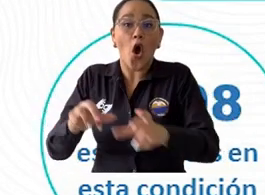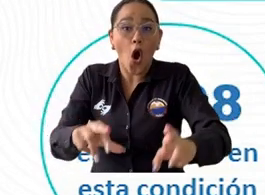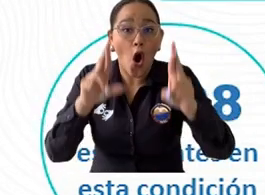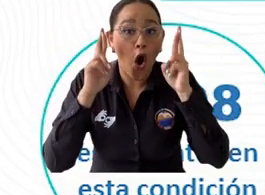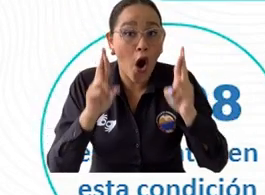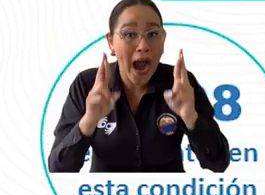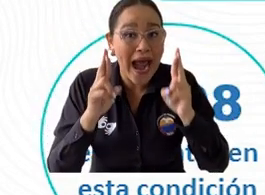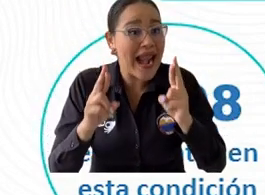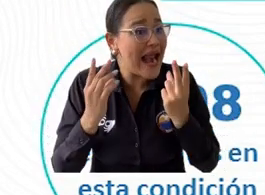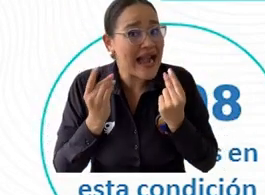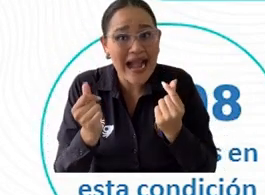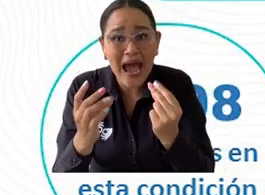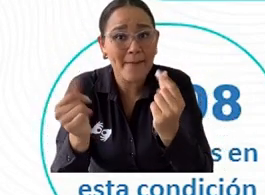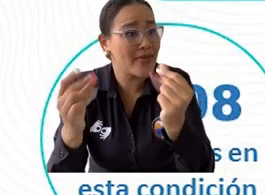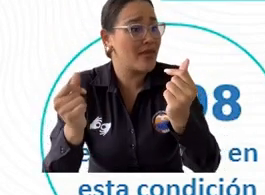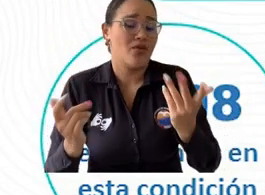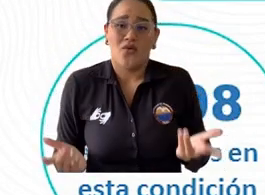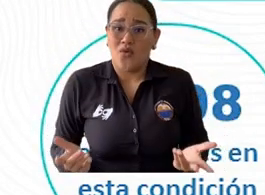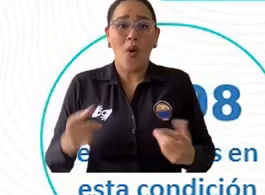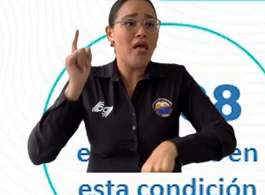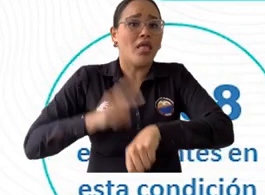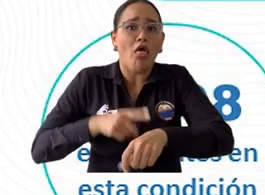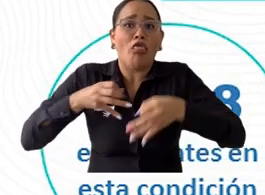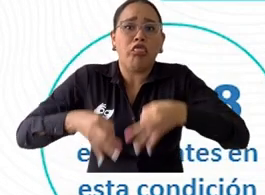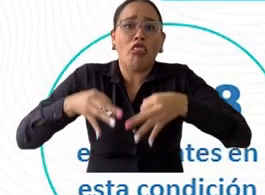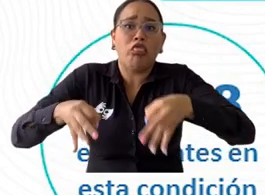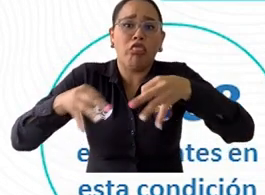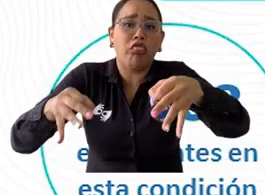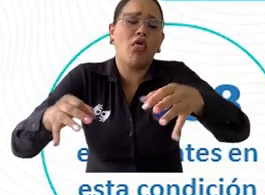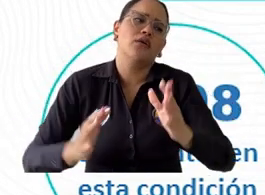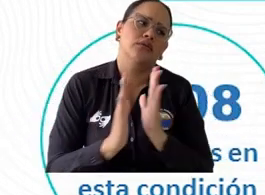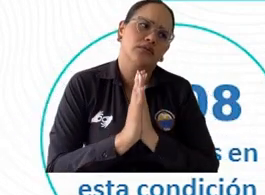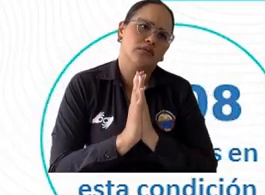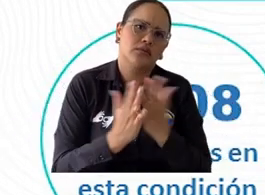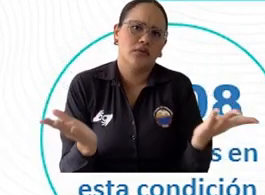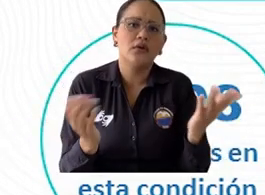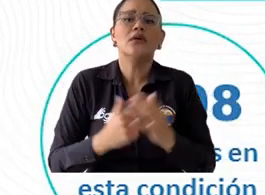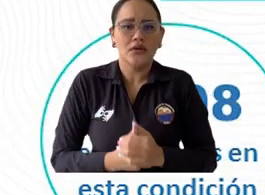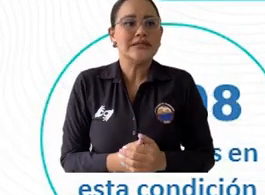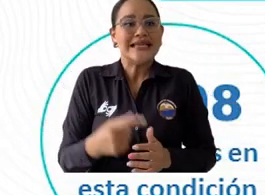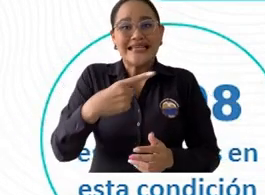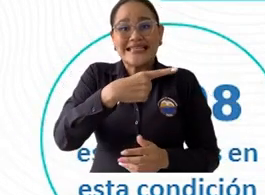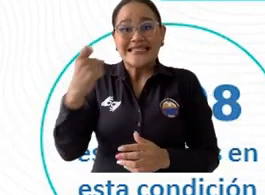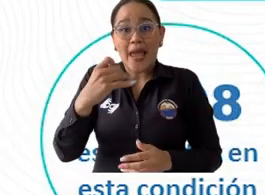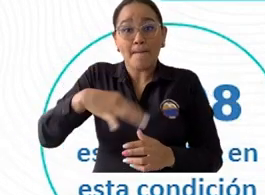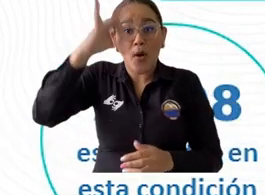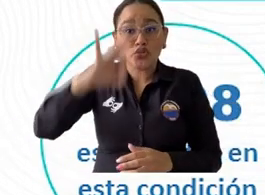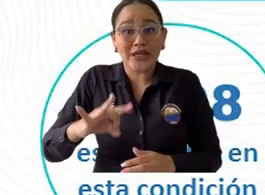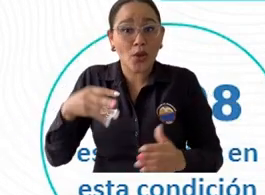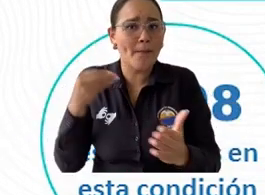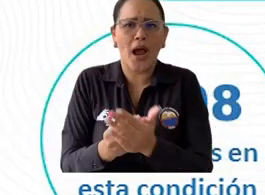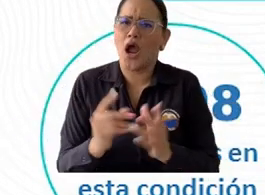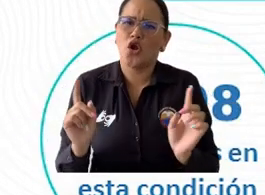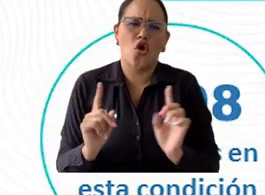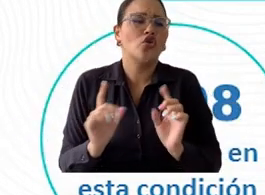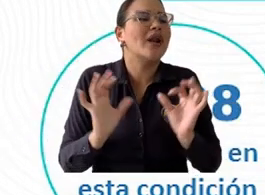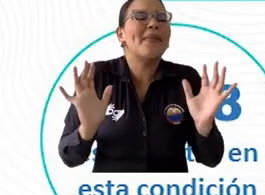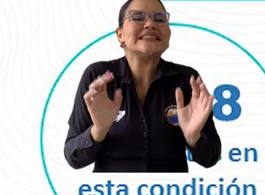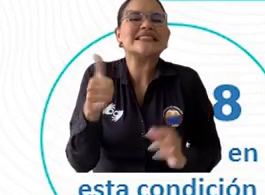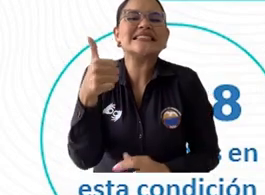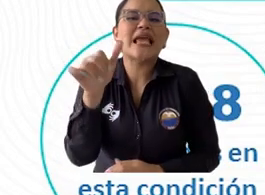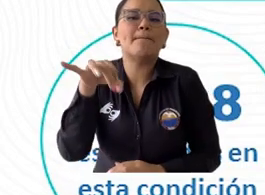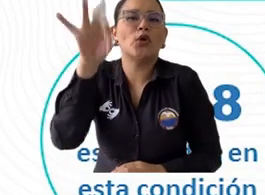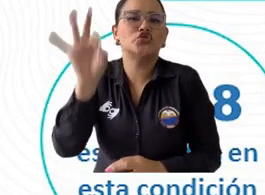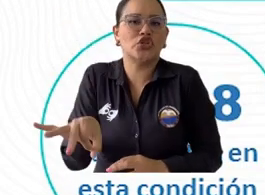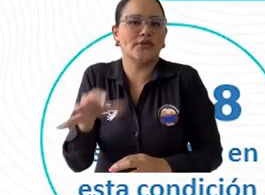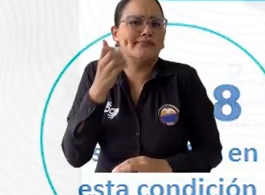uno no tome más tiempo pero entonces quitarse esa preocupación no tienen que pagar el 100% de la matrícula al 20% solo van a tener que pagar el 10%